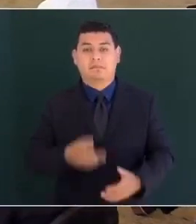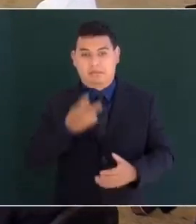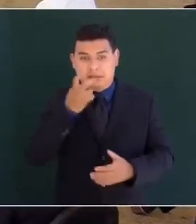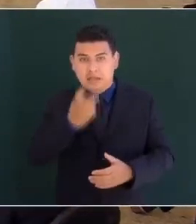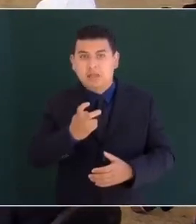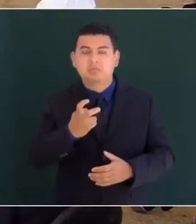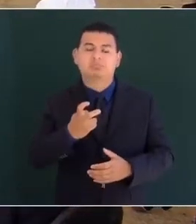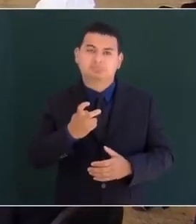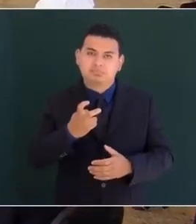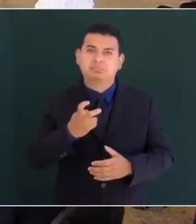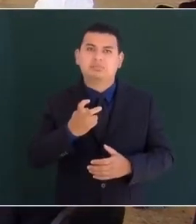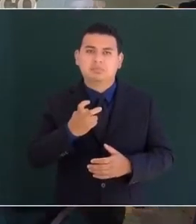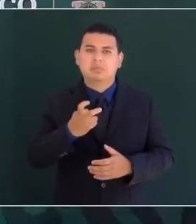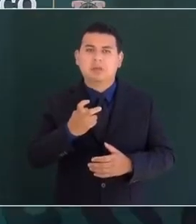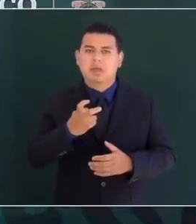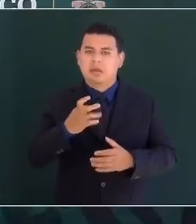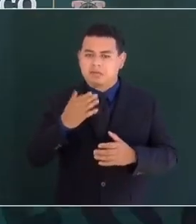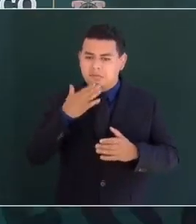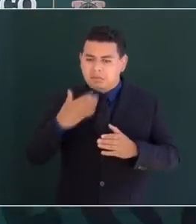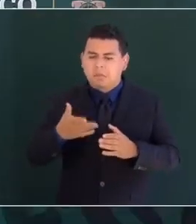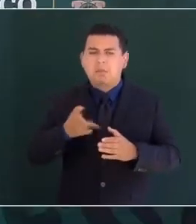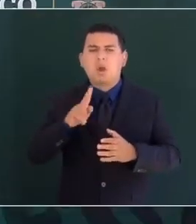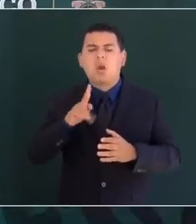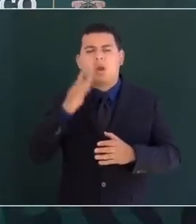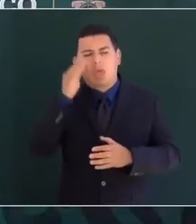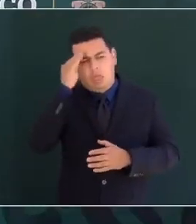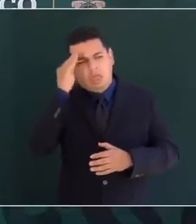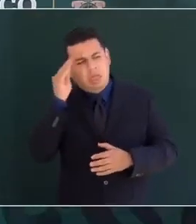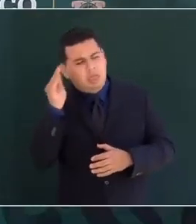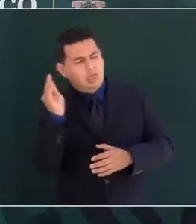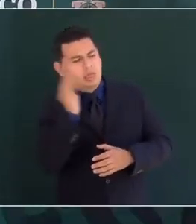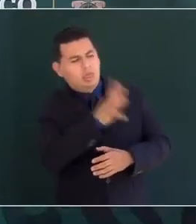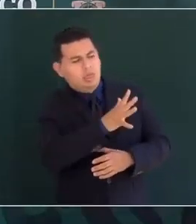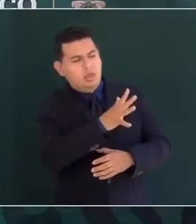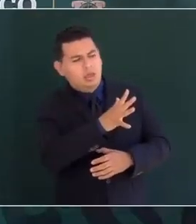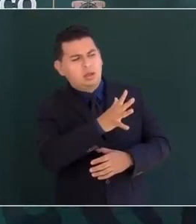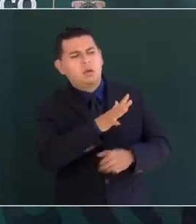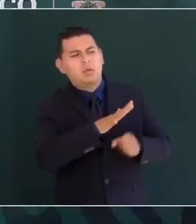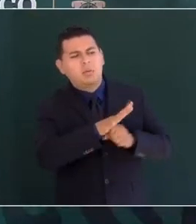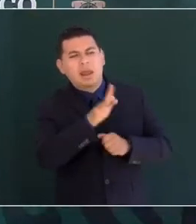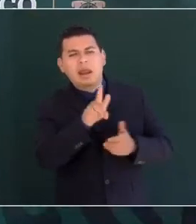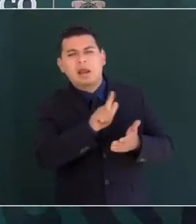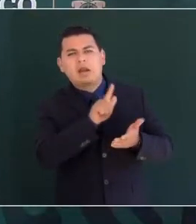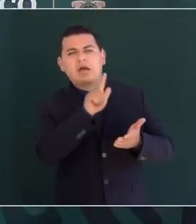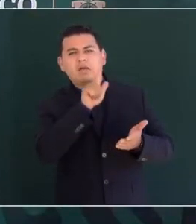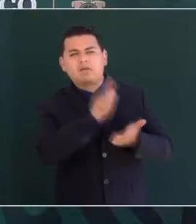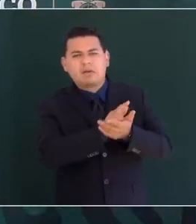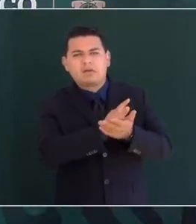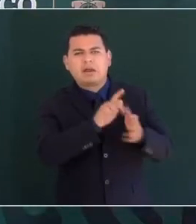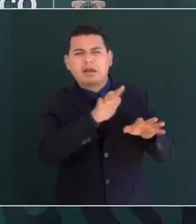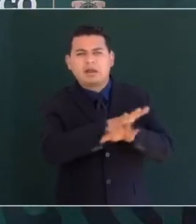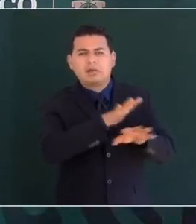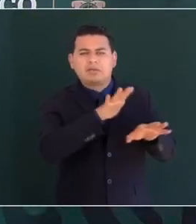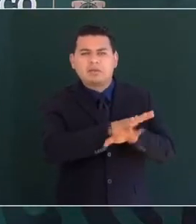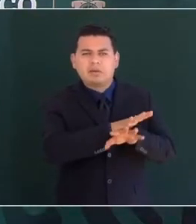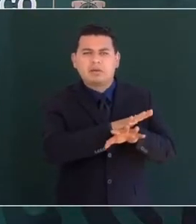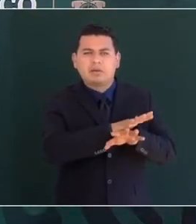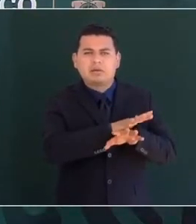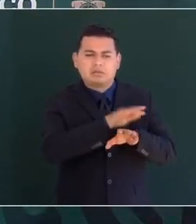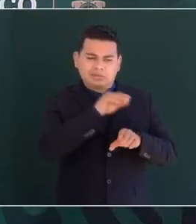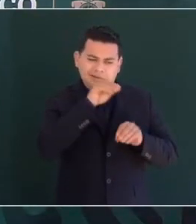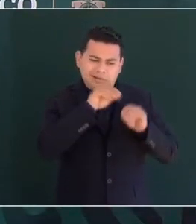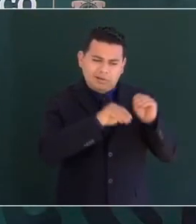se habían olvidado casi por completo las reformas sociales enarboladas por